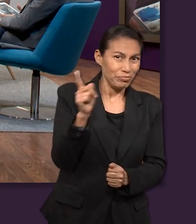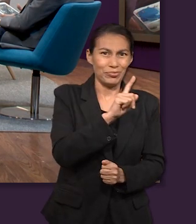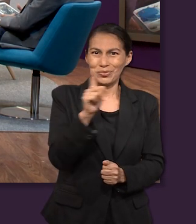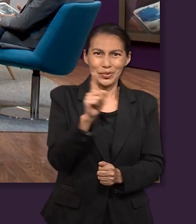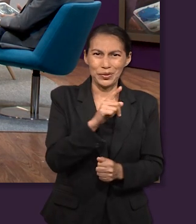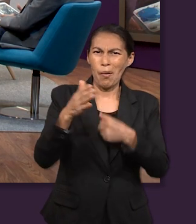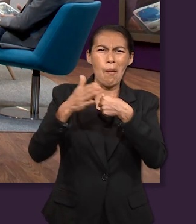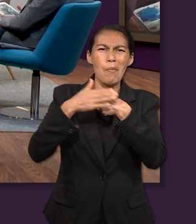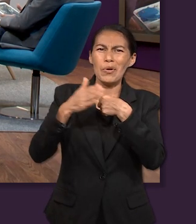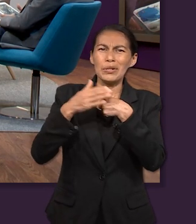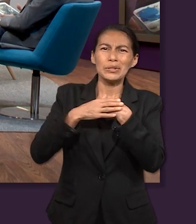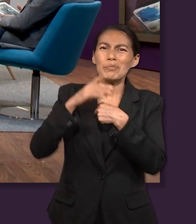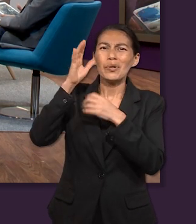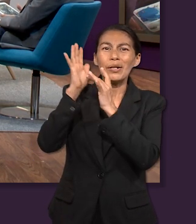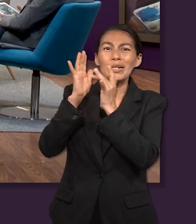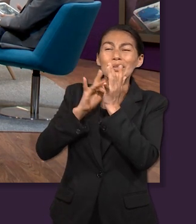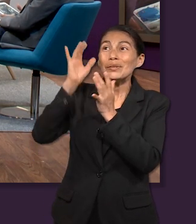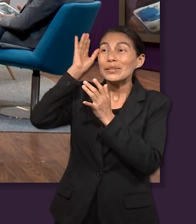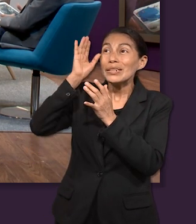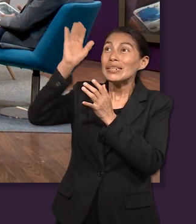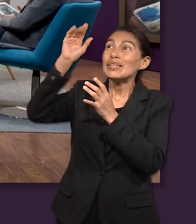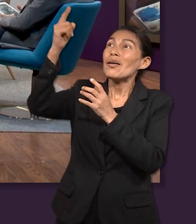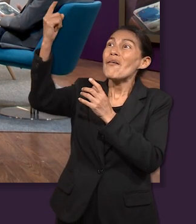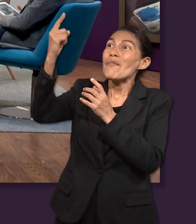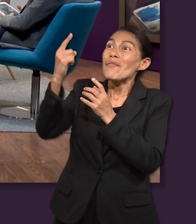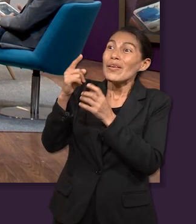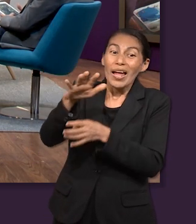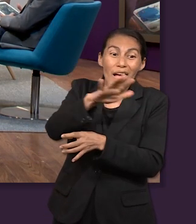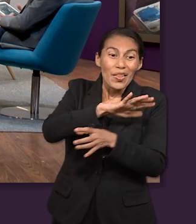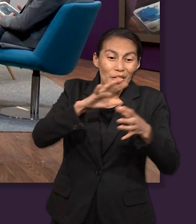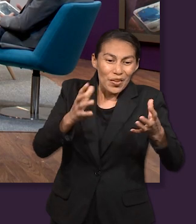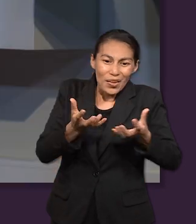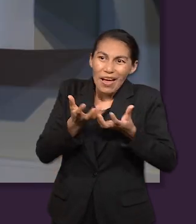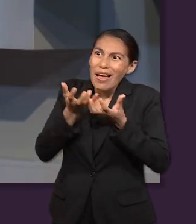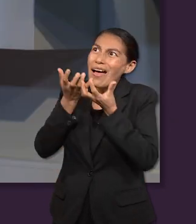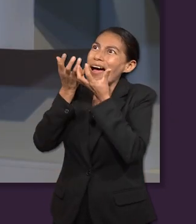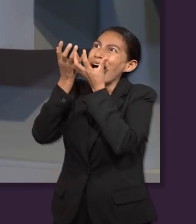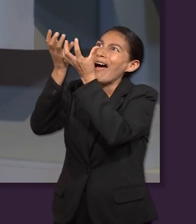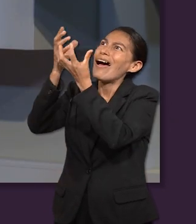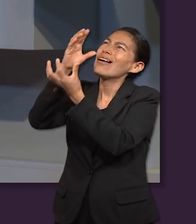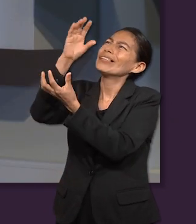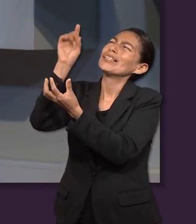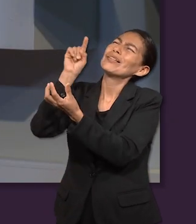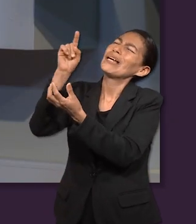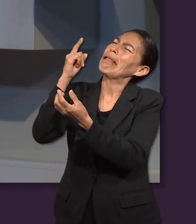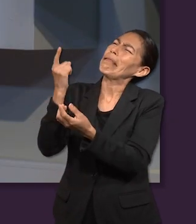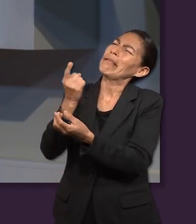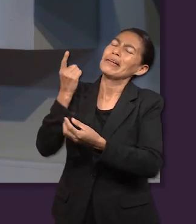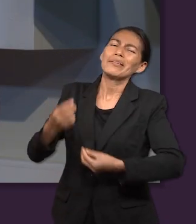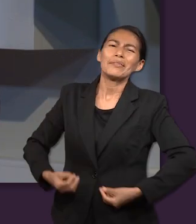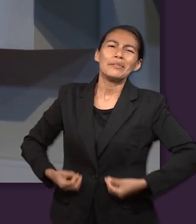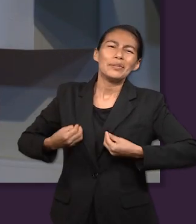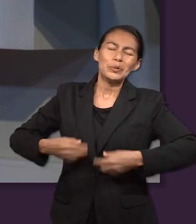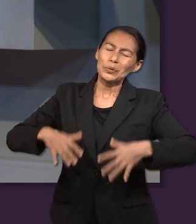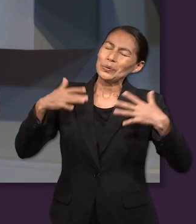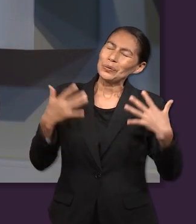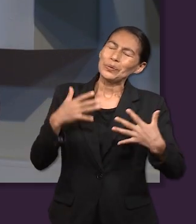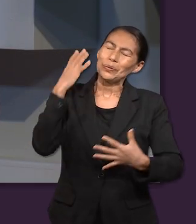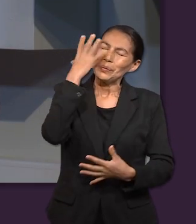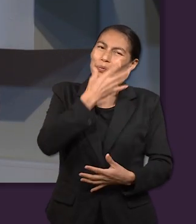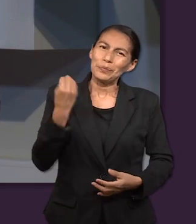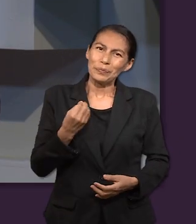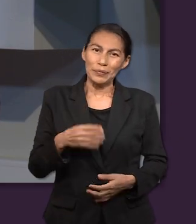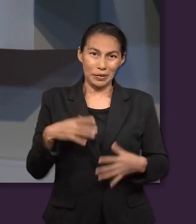a casa para vivir pues para siempre con nuestro Salvador. Y qué maravillosa promesa, ¿verdad? Vimos toda la historia.